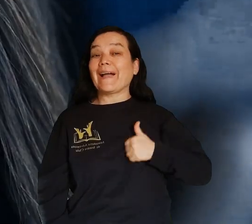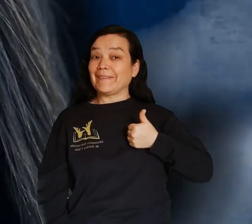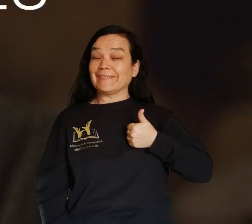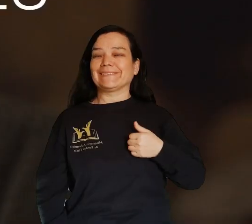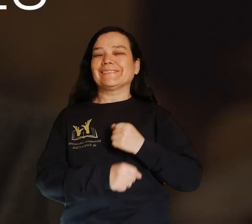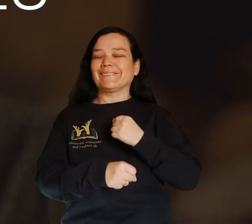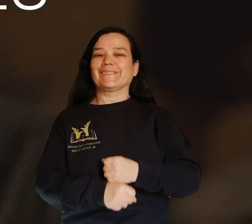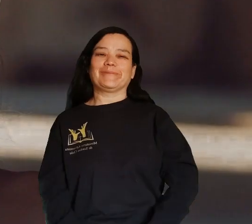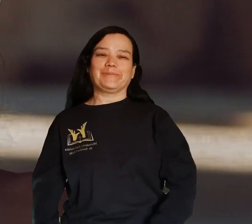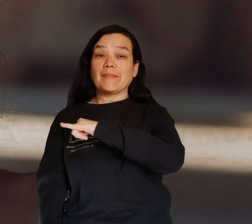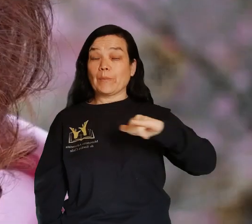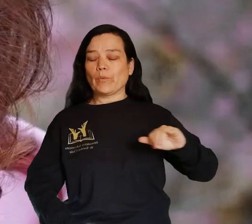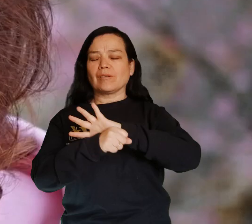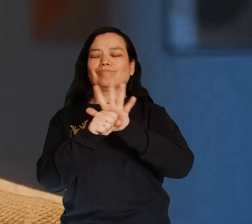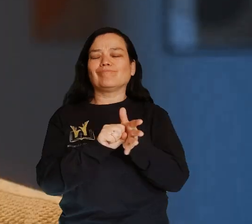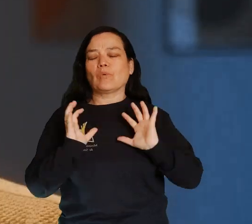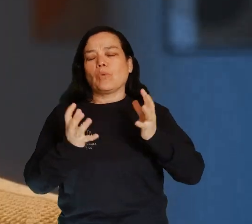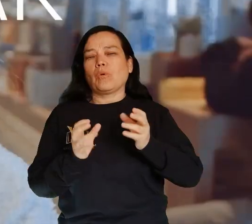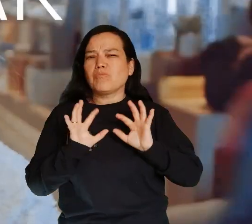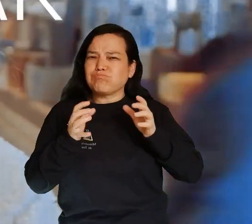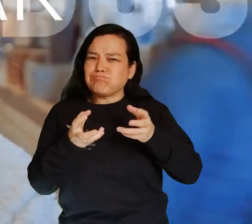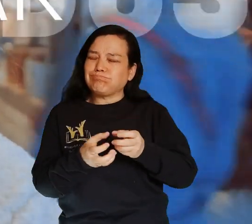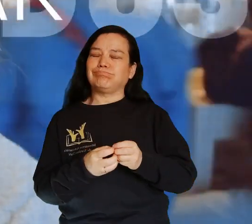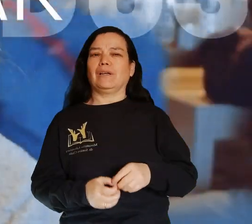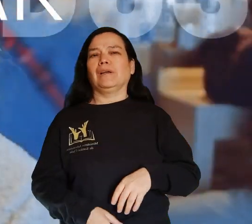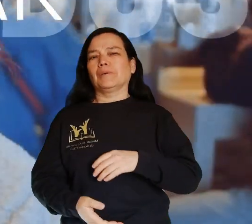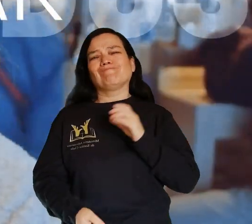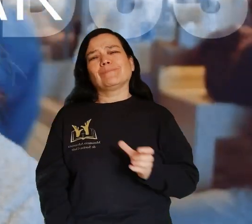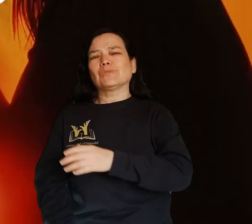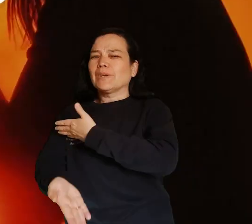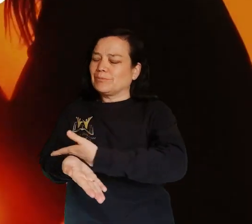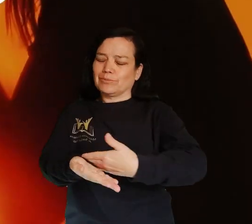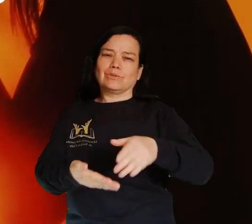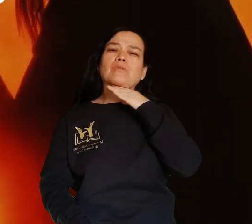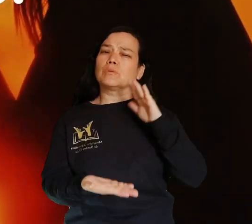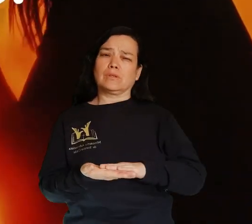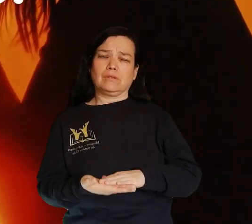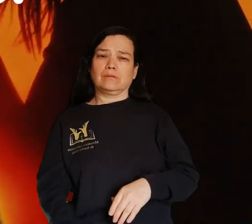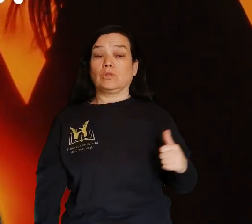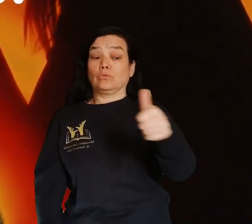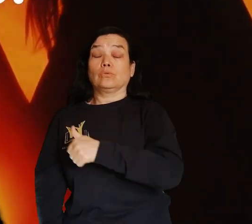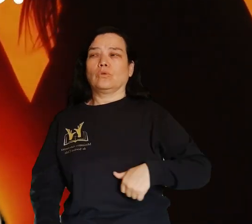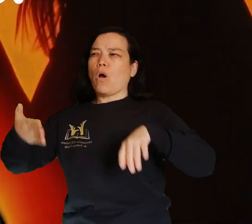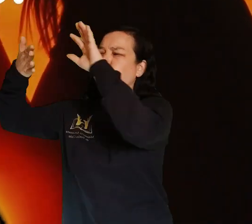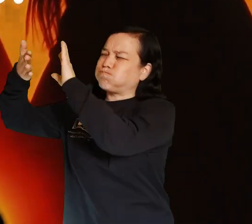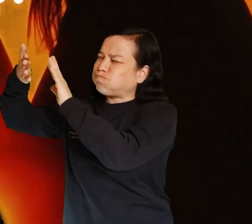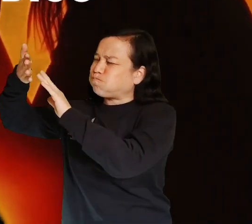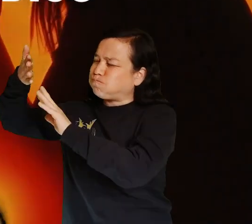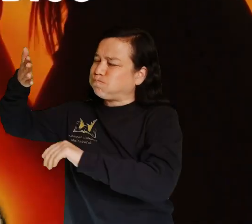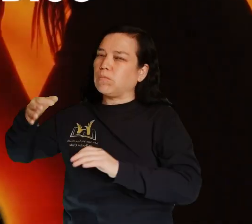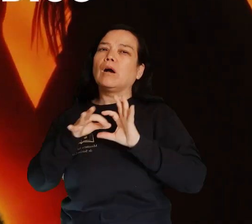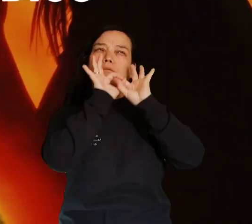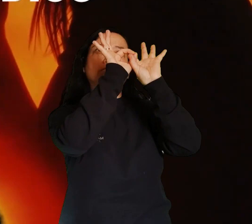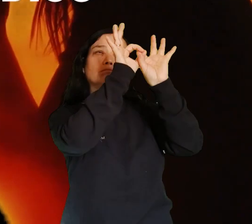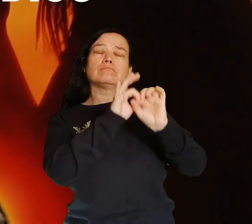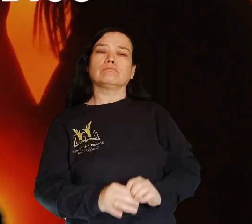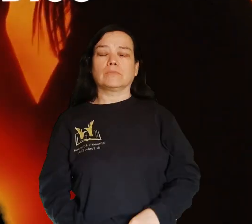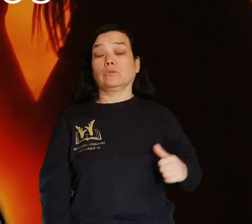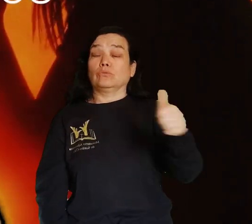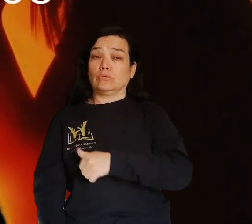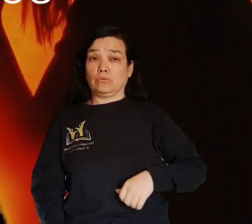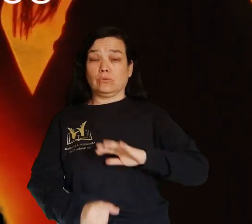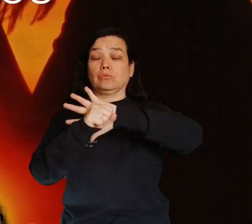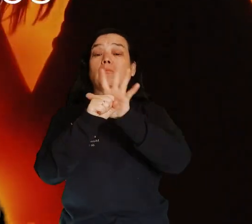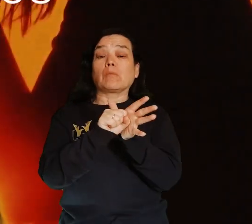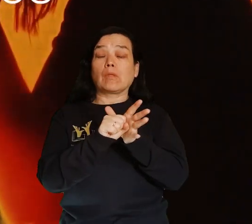vidas, los sobrevivientes tenemos muchos motivos para estar agradecidos. ¿Se ha preservado su vida otras veces? Mientras adoramos a